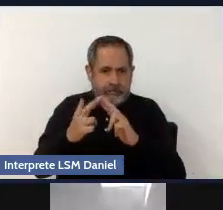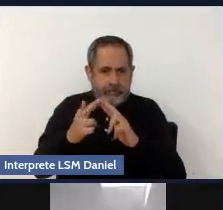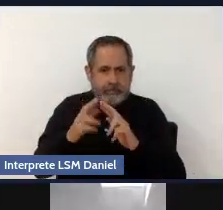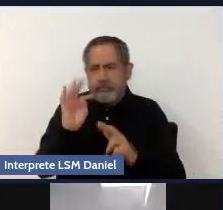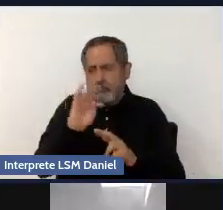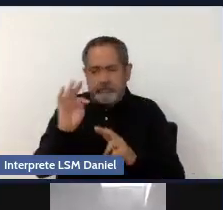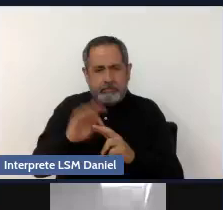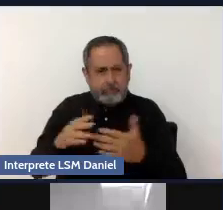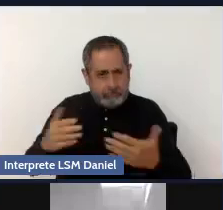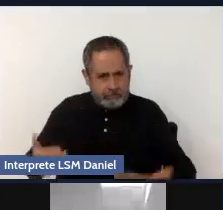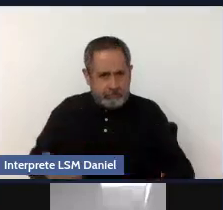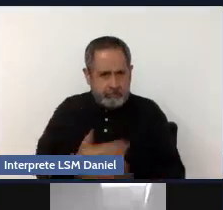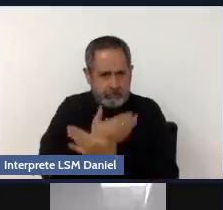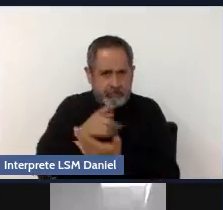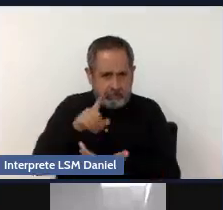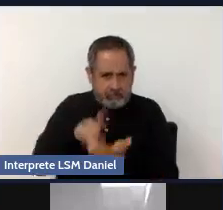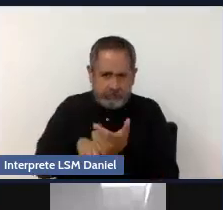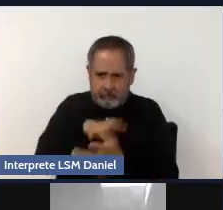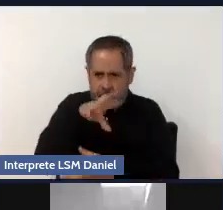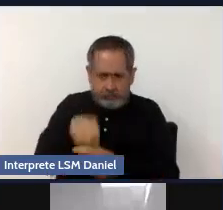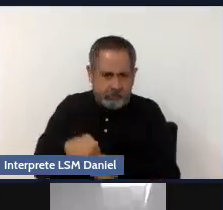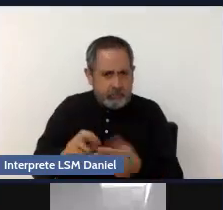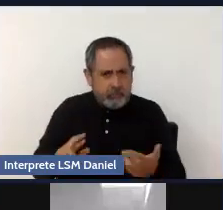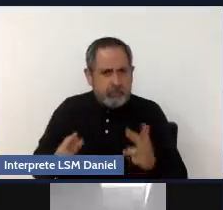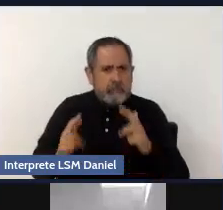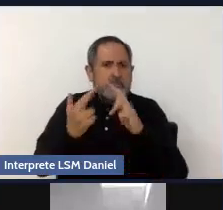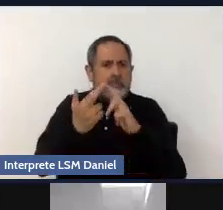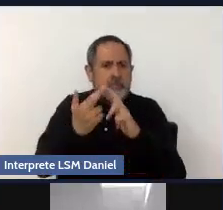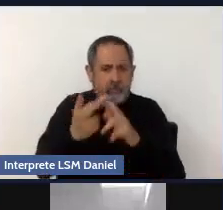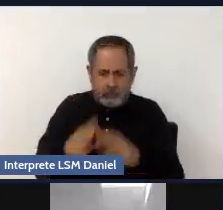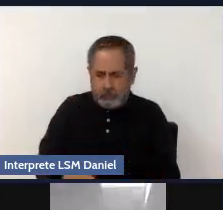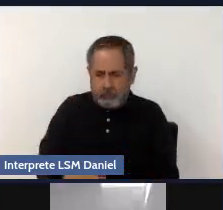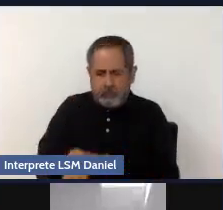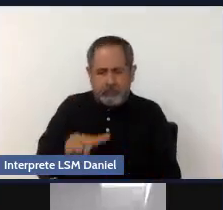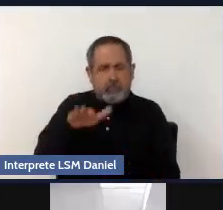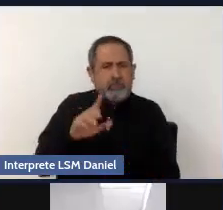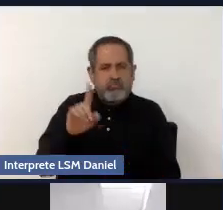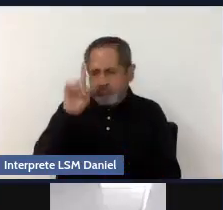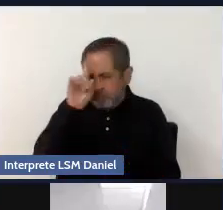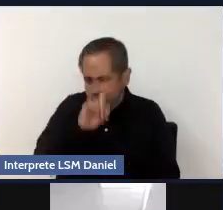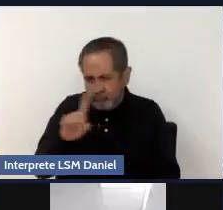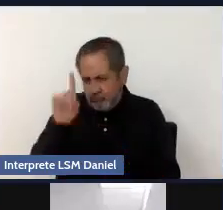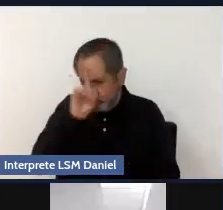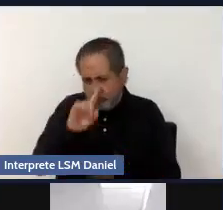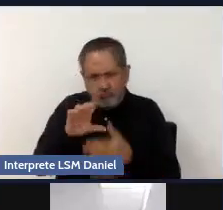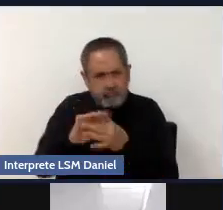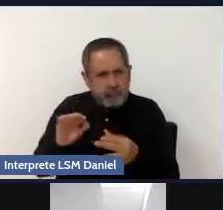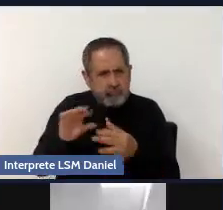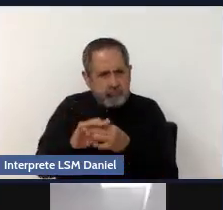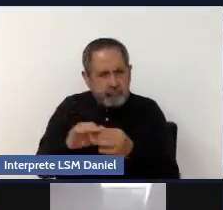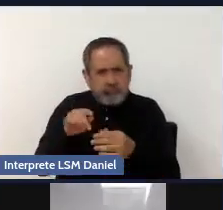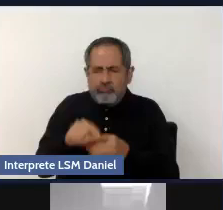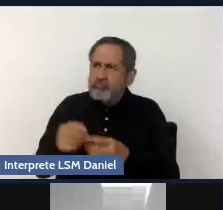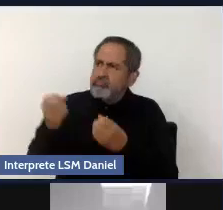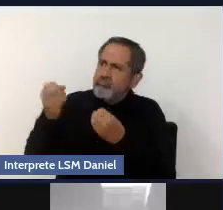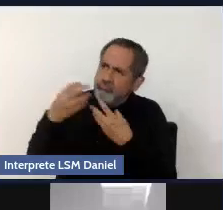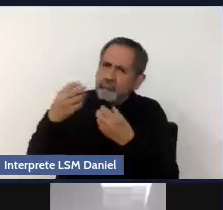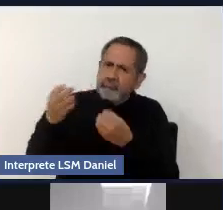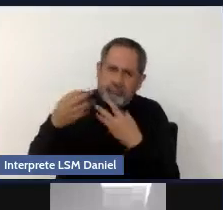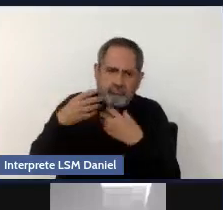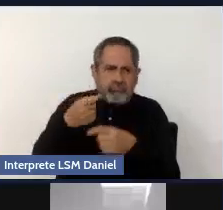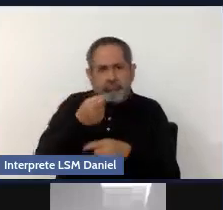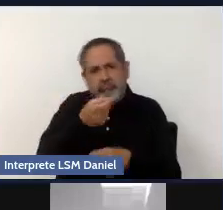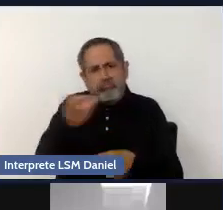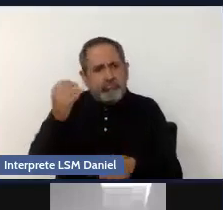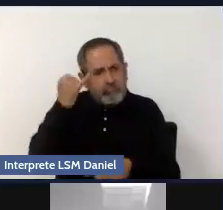en un entorno donde hay determinada religión, pues, también empieza a adoptar todas esas creencias, todos